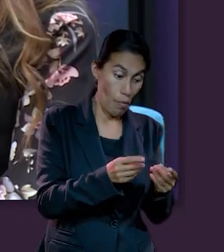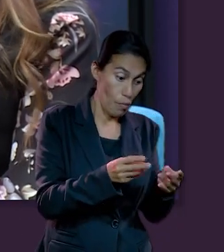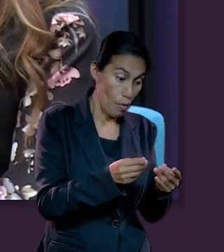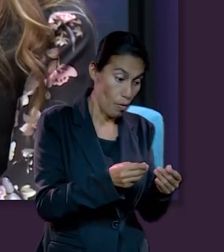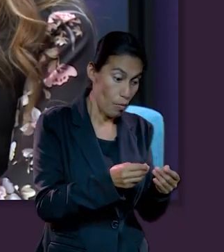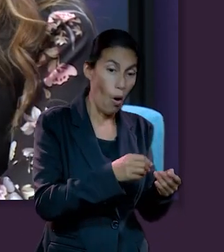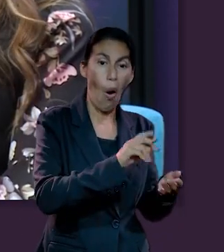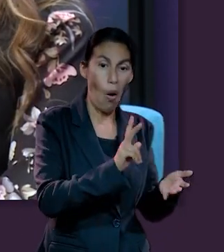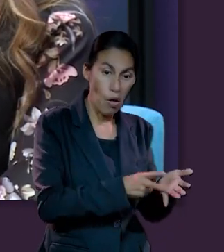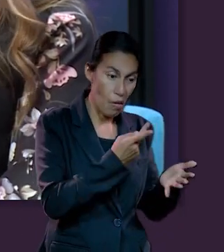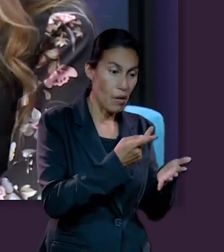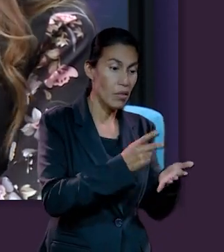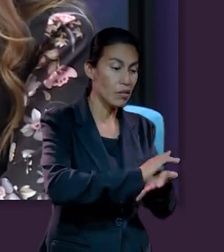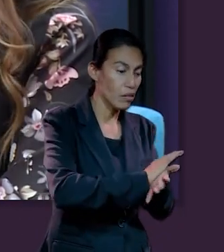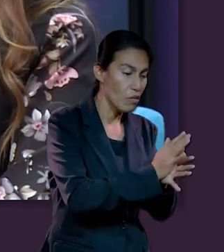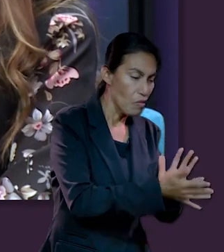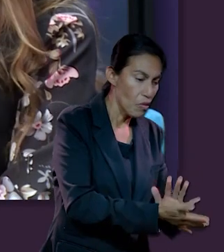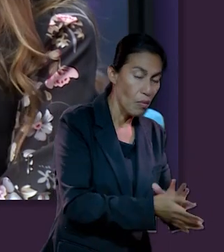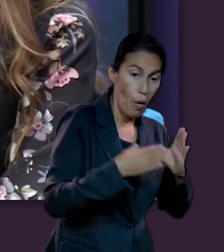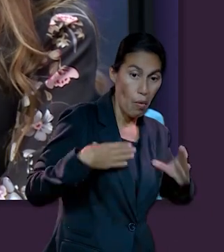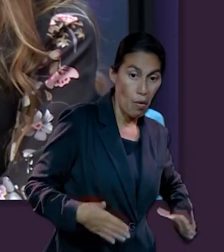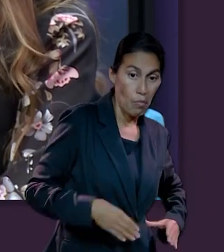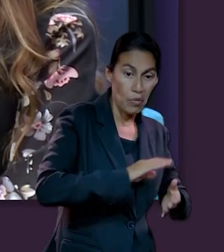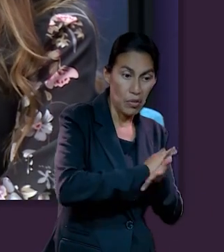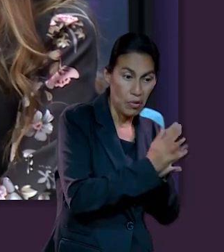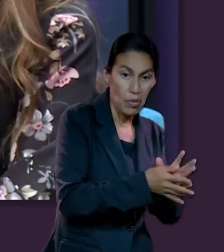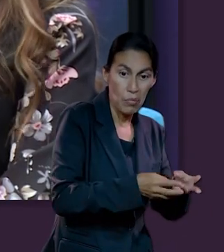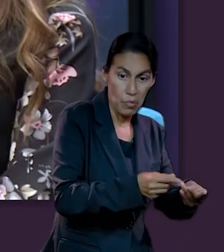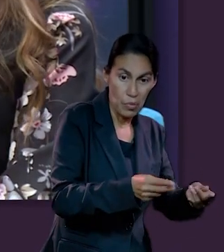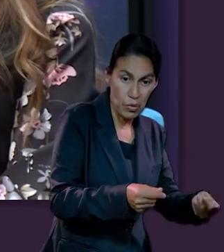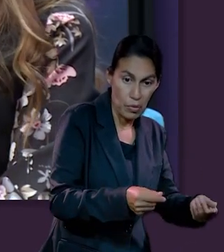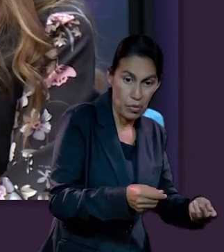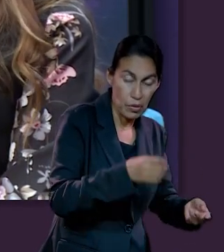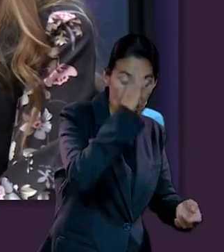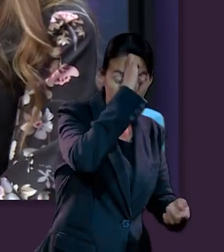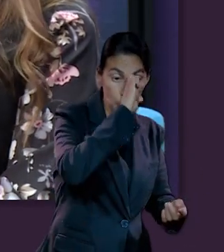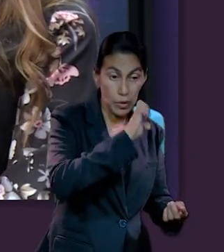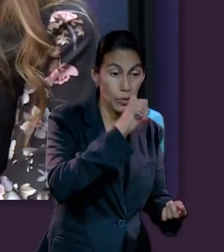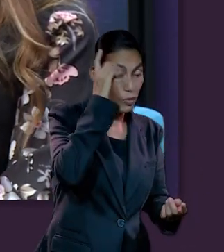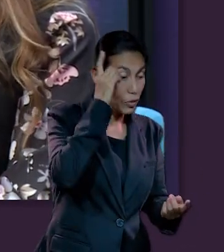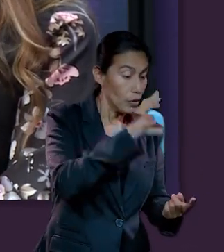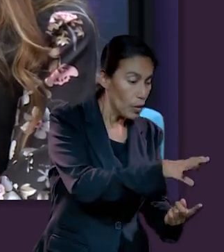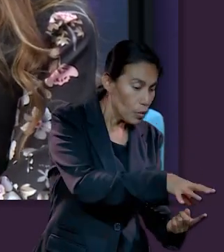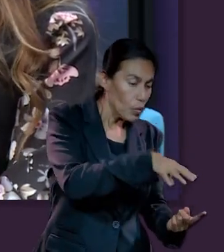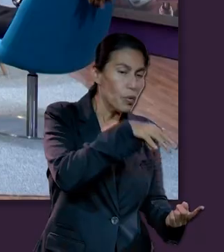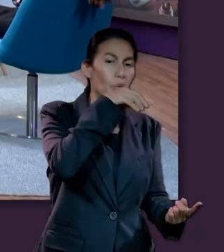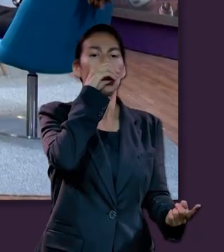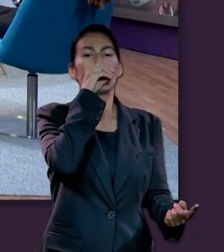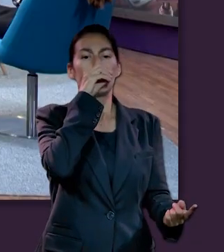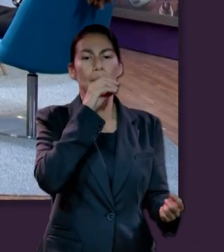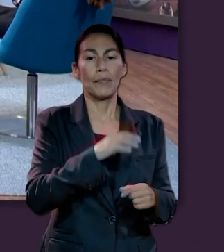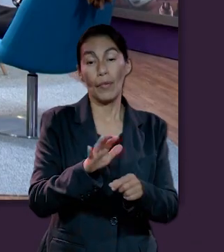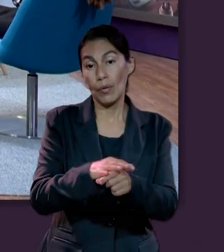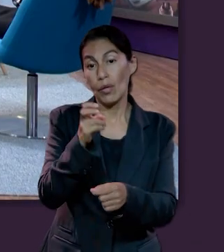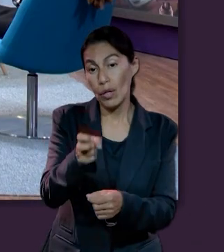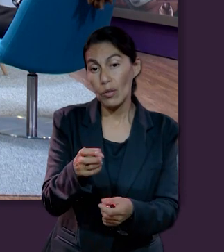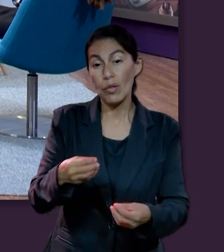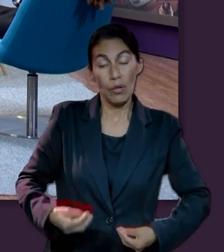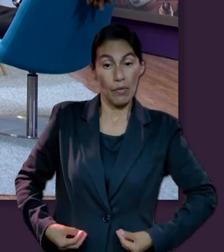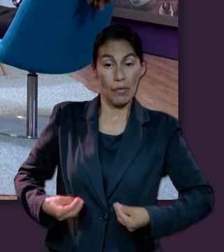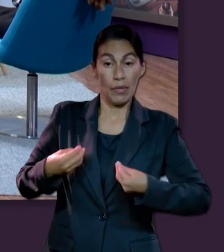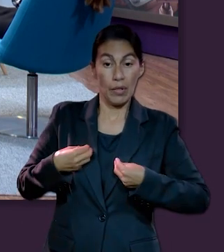vuelve a la tierra como era, y el espíritu vuelve al Dios que lo dio. Por consiguiente, el